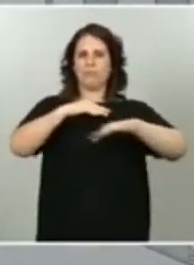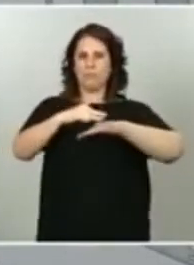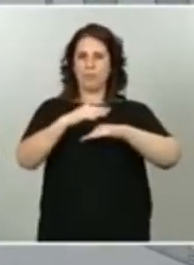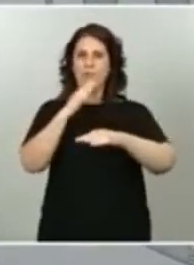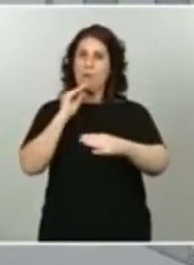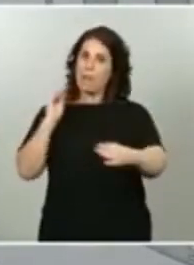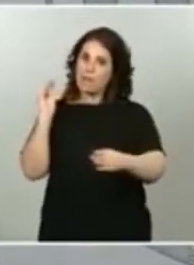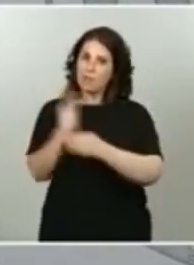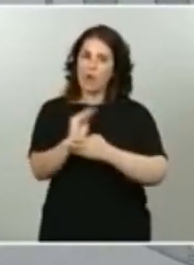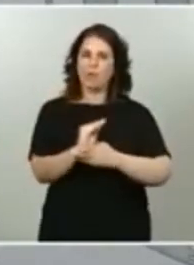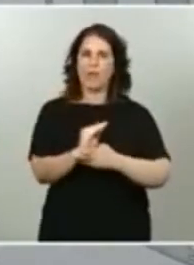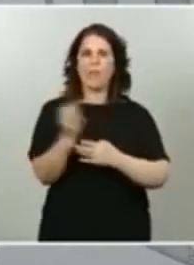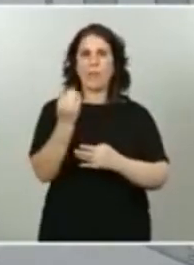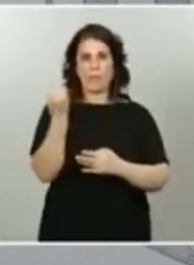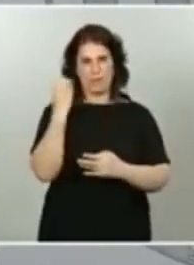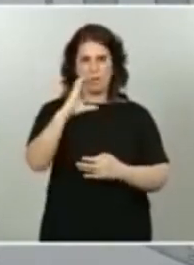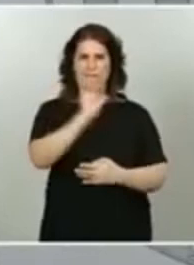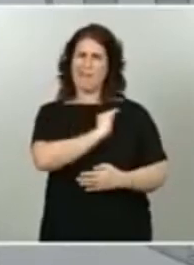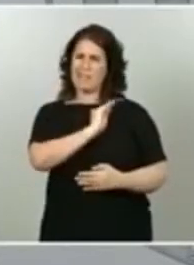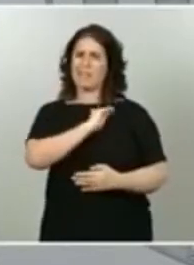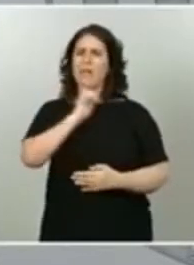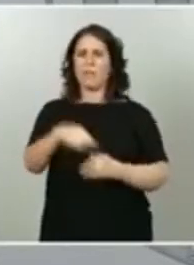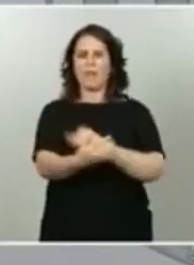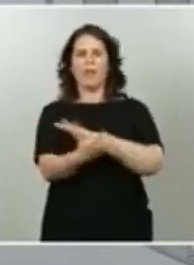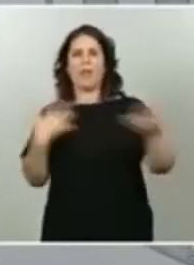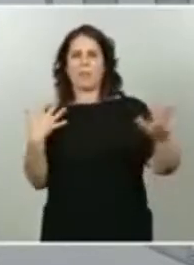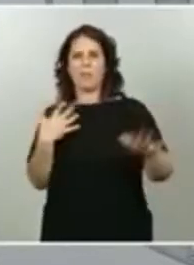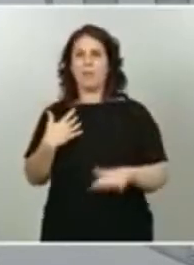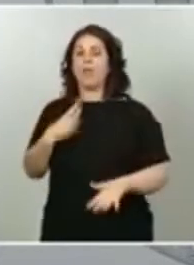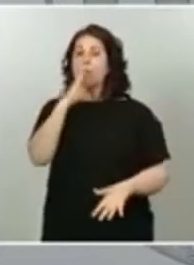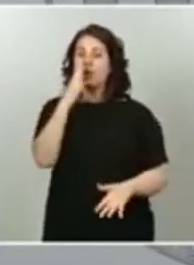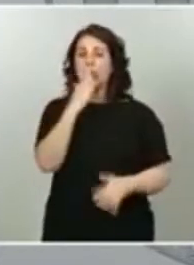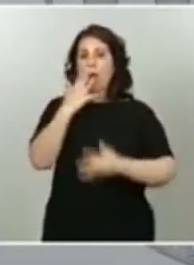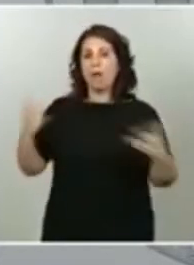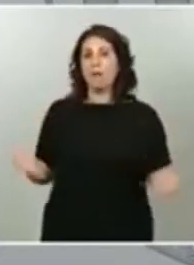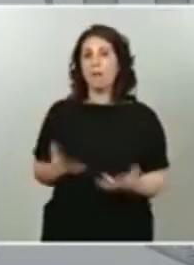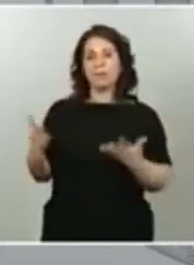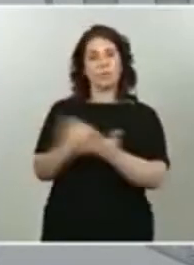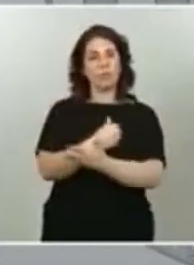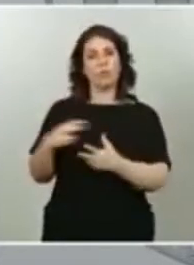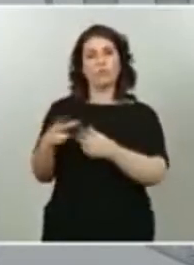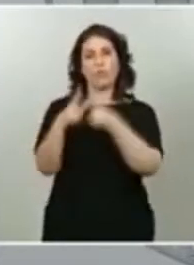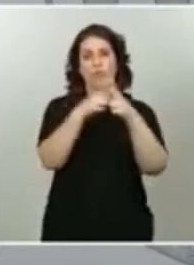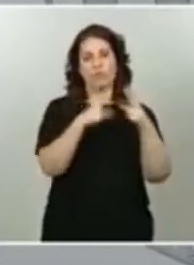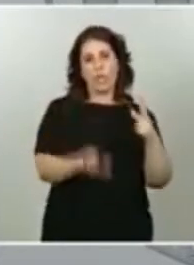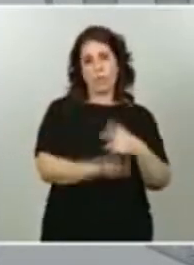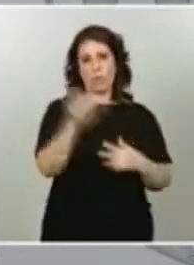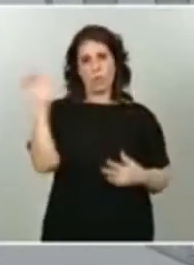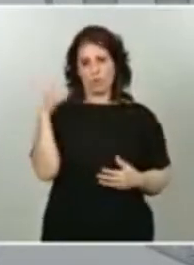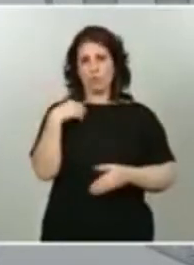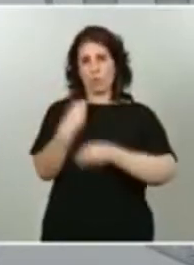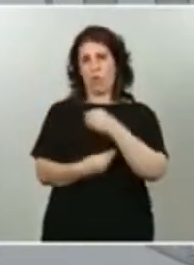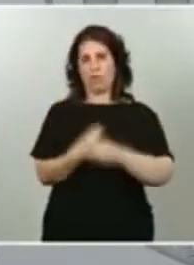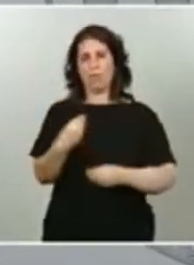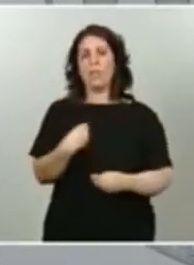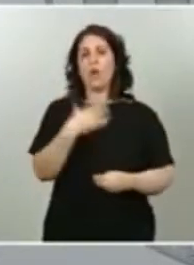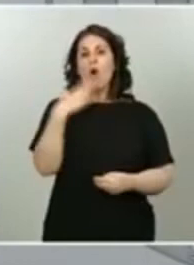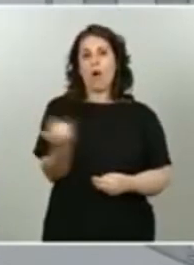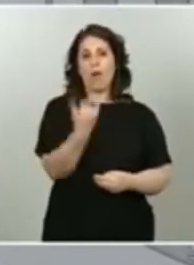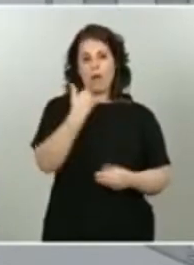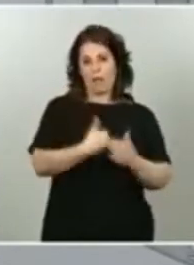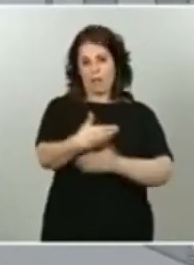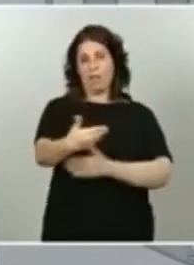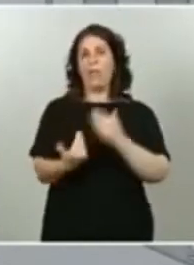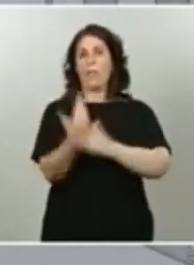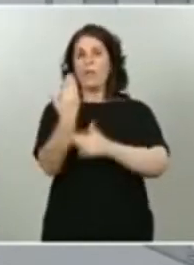rápida. Esto es lo que pretendemos, a ello animamos al conjunto de los socios europeos y ojalá en estos días se celebren todas esas